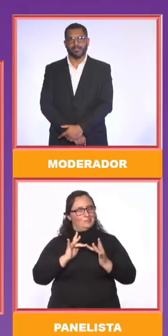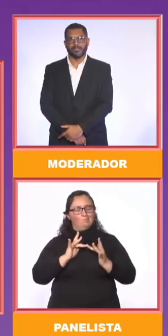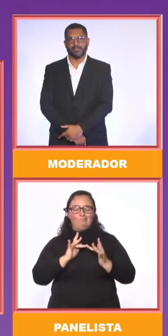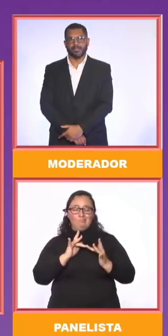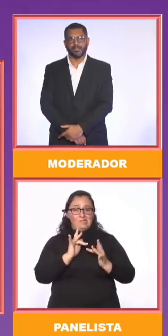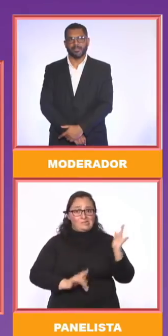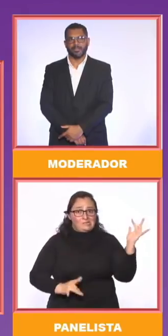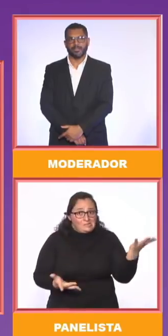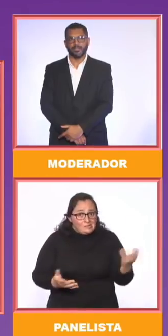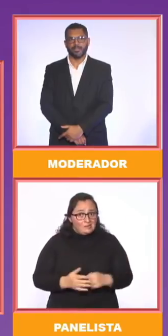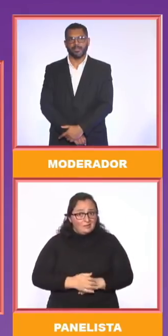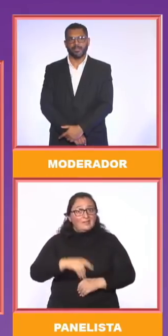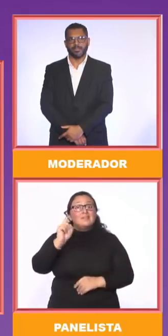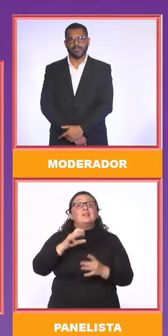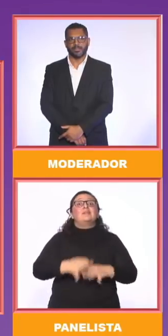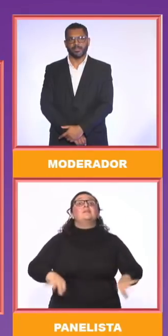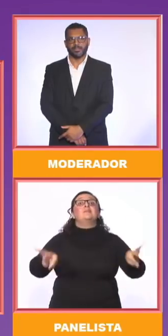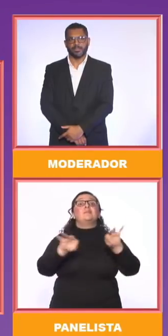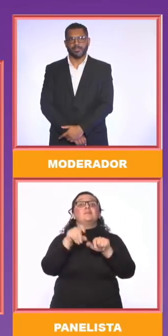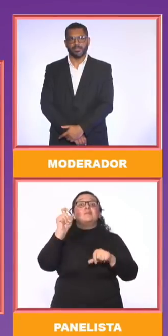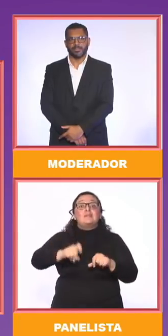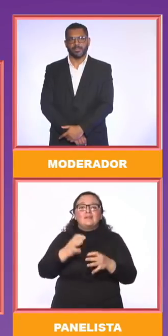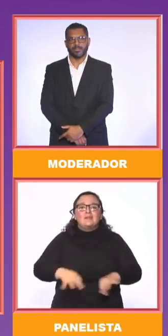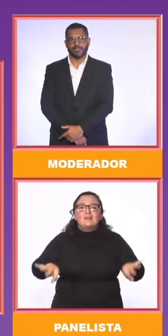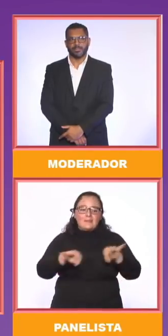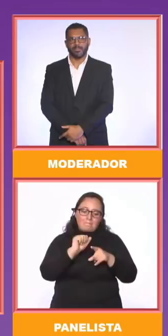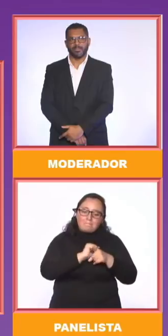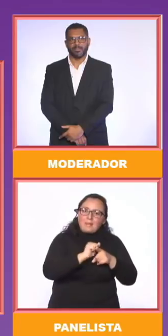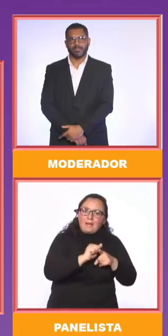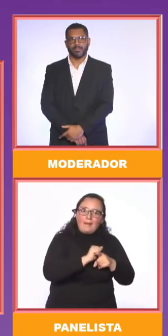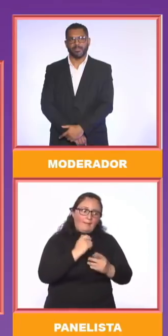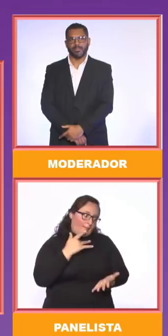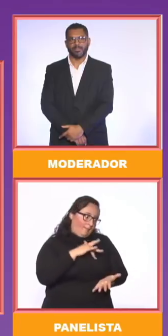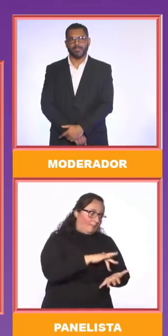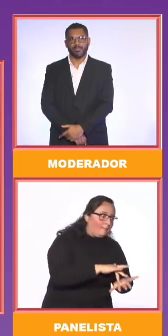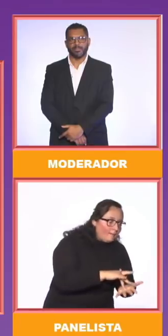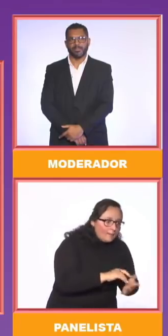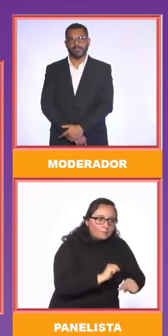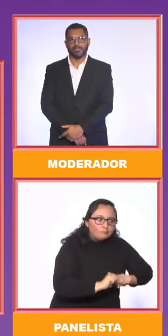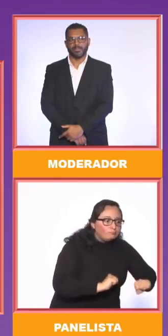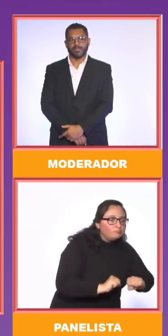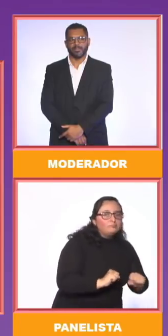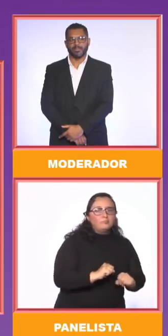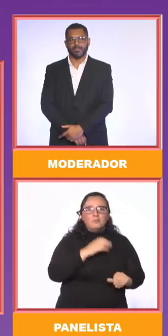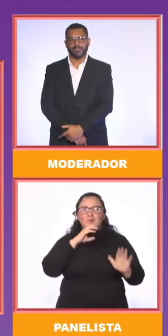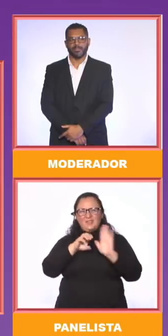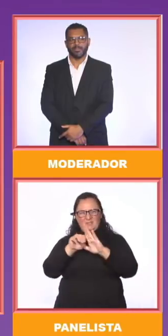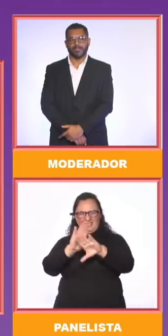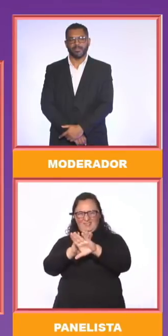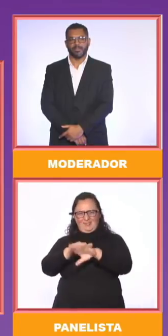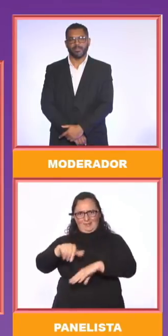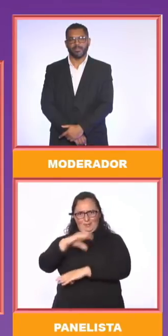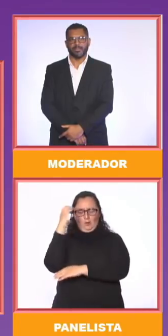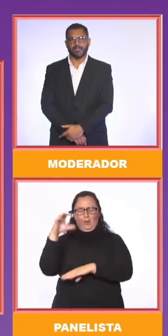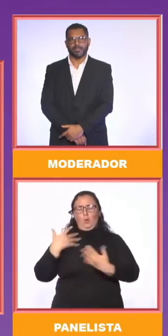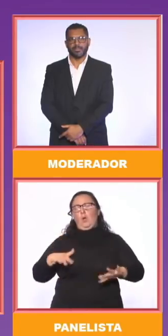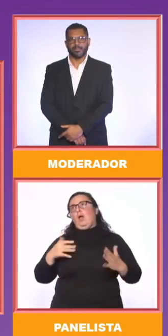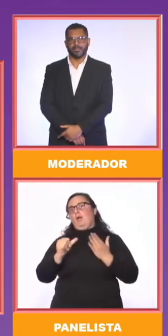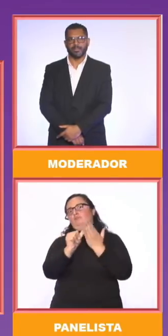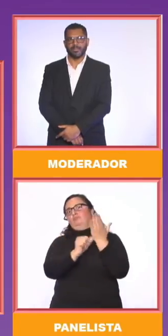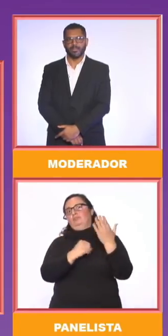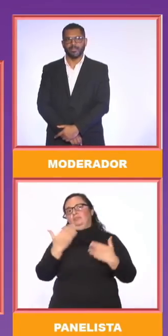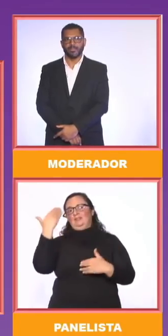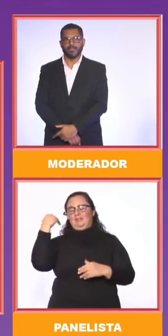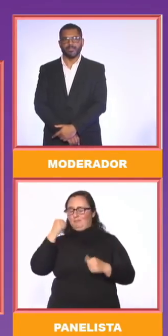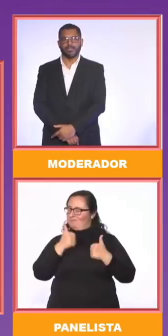buenos. Antes de que nos llegara a hacer pilo paga, por ejemplo, había un programa muchísimo más importante en la equidad.